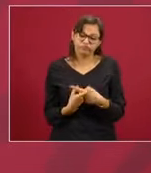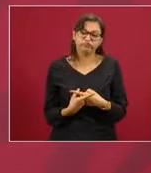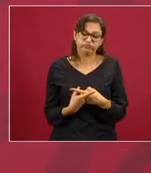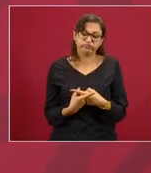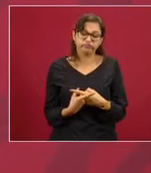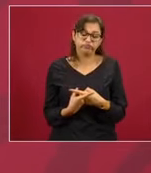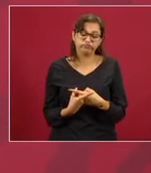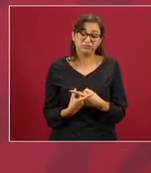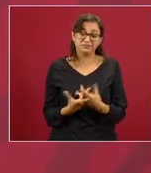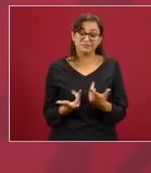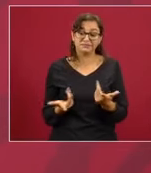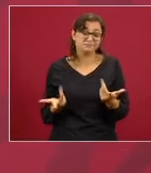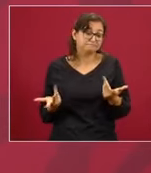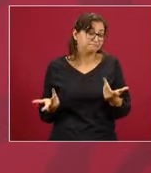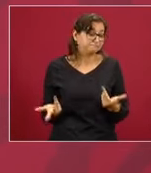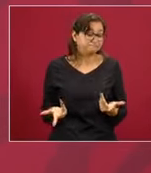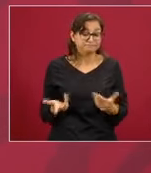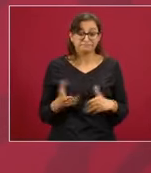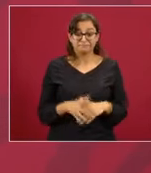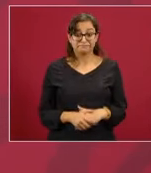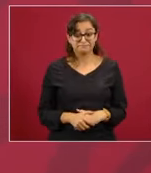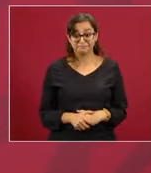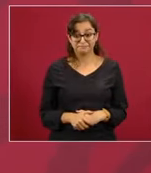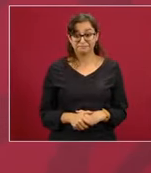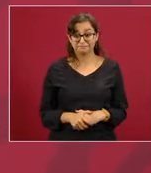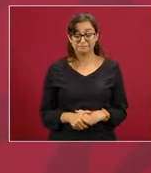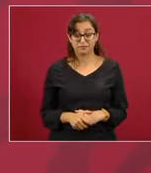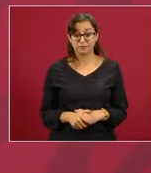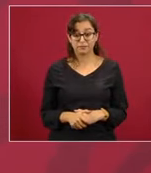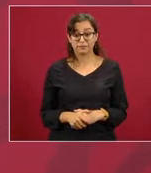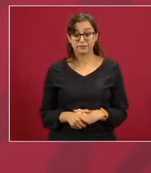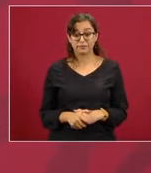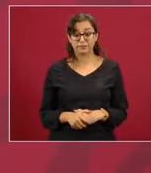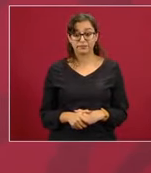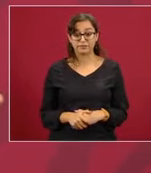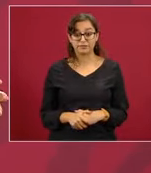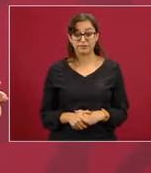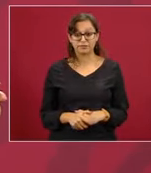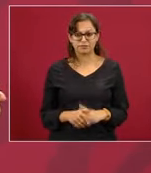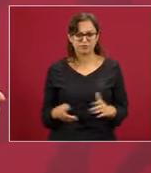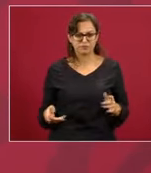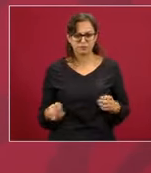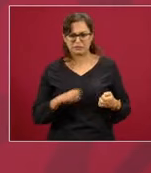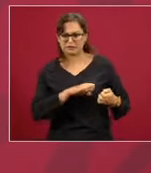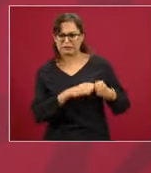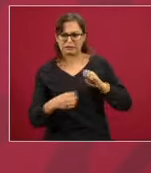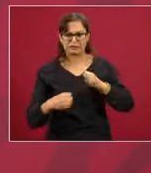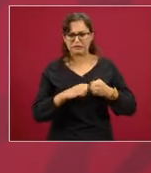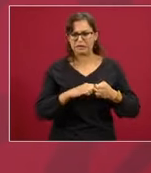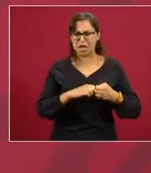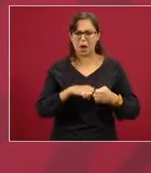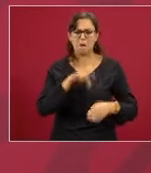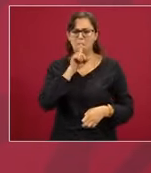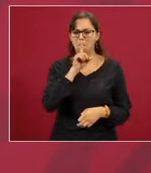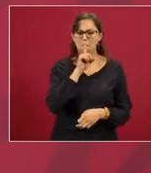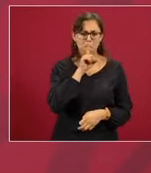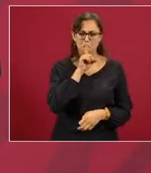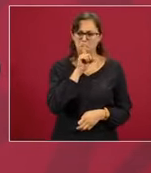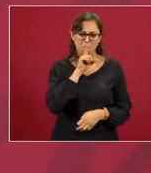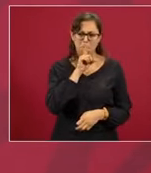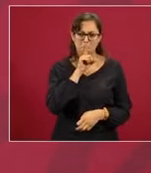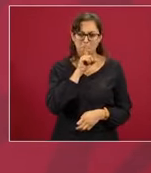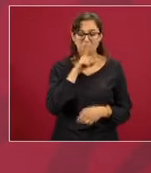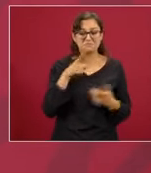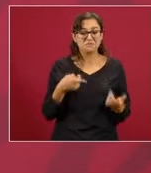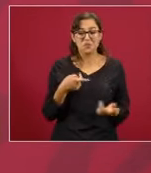no es un asunto de enemistades, es